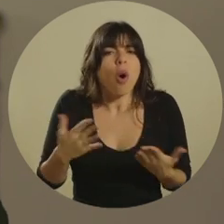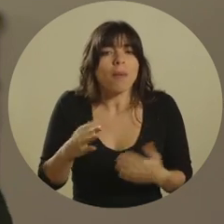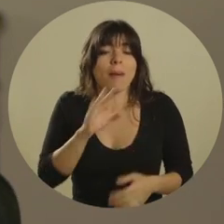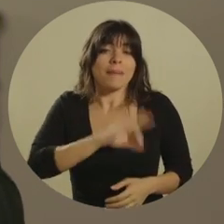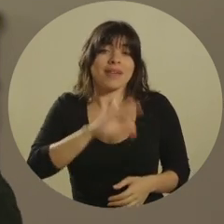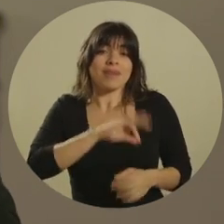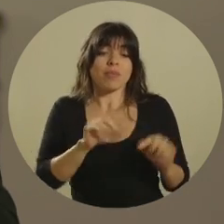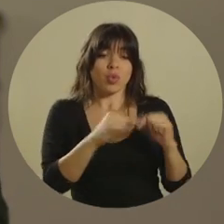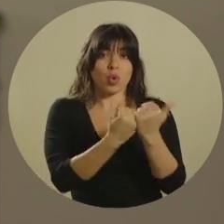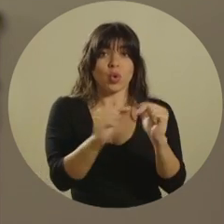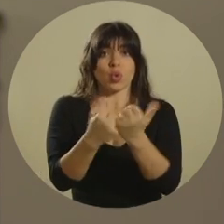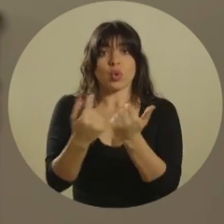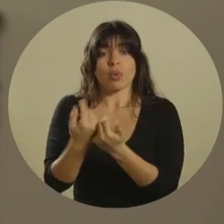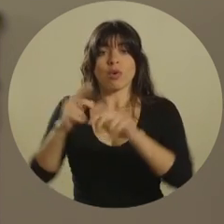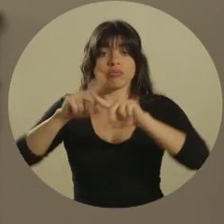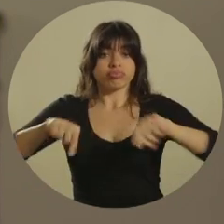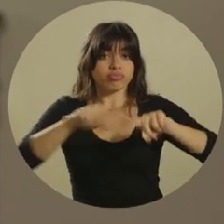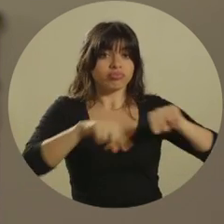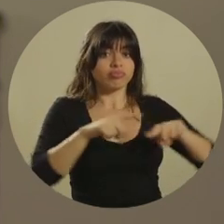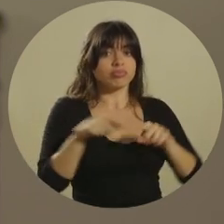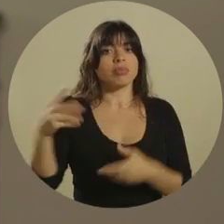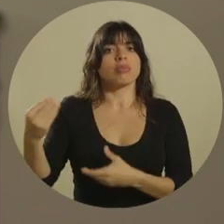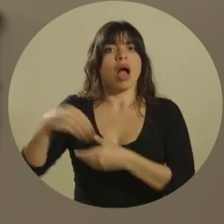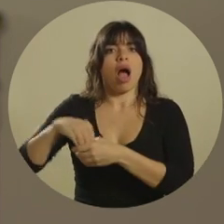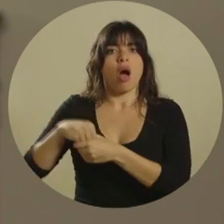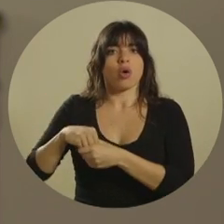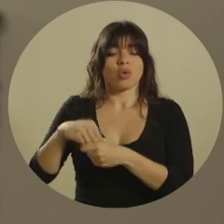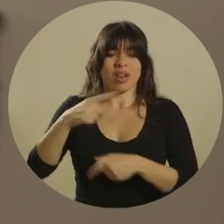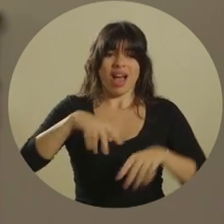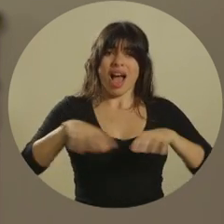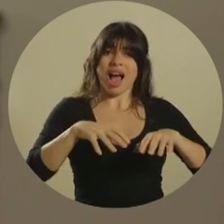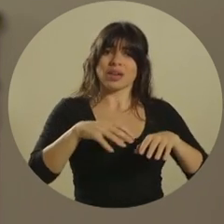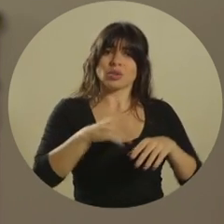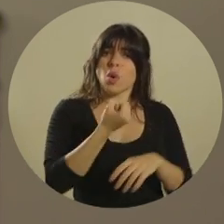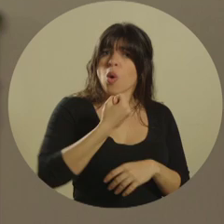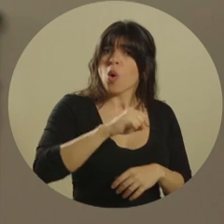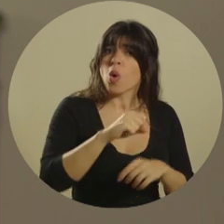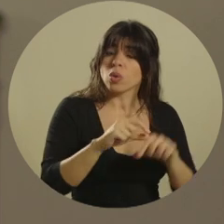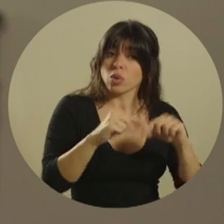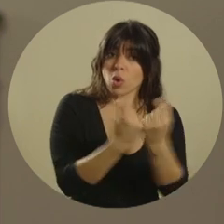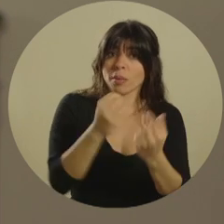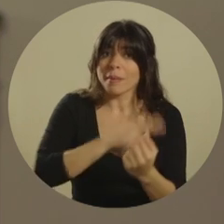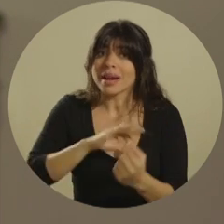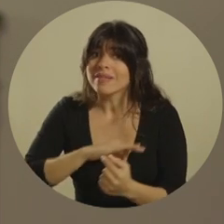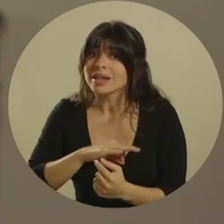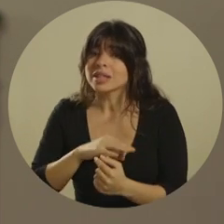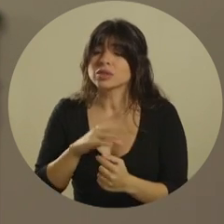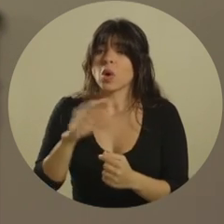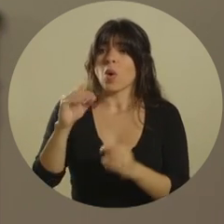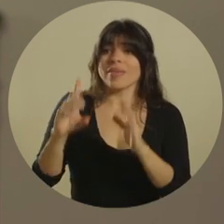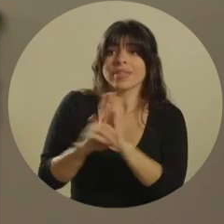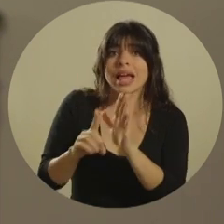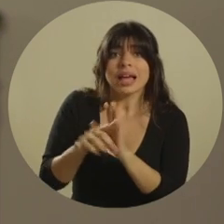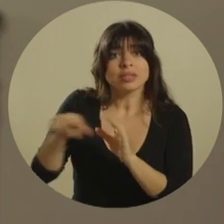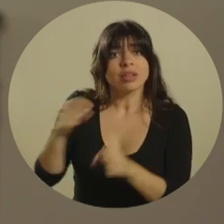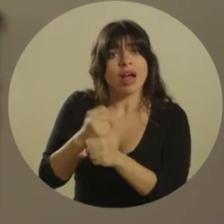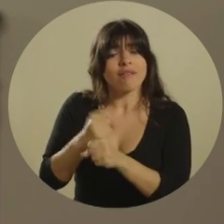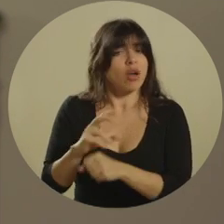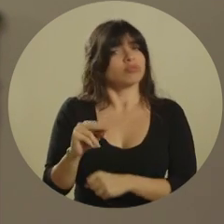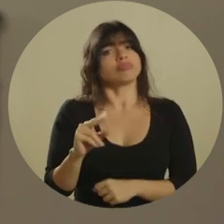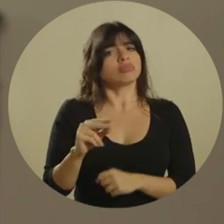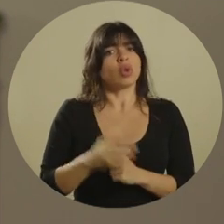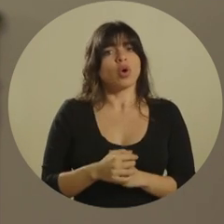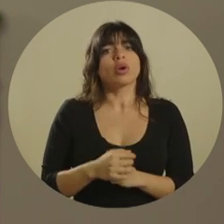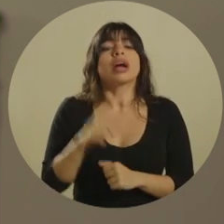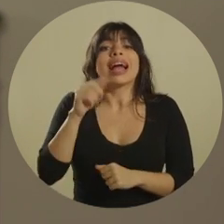privilegios en convenciones colectivas. Estas acciones no buscan atentar ni contra las convenciones ni contra los derechos de